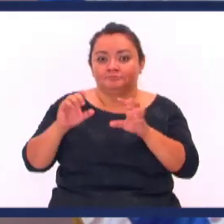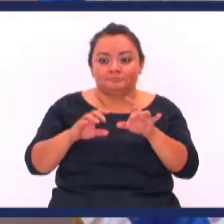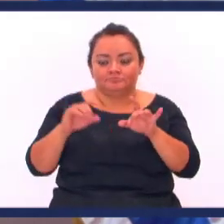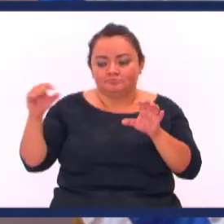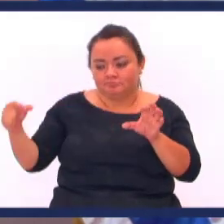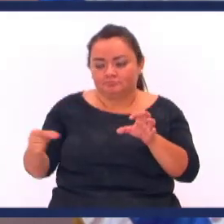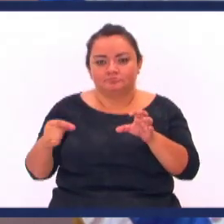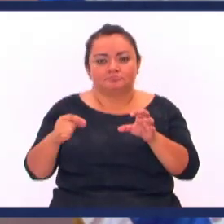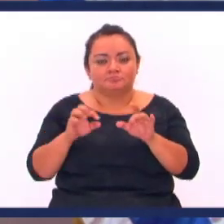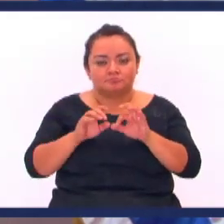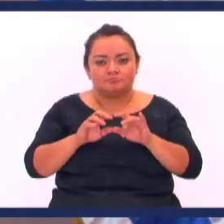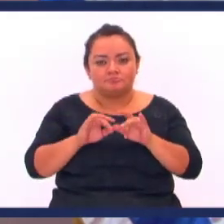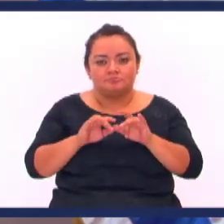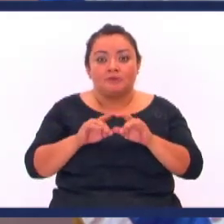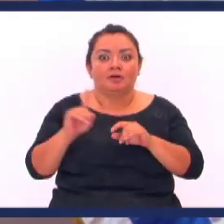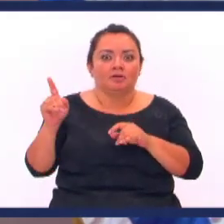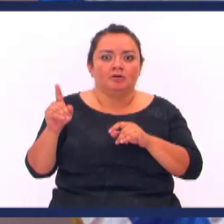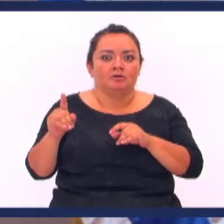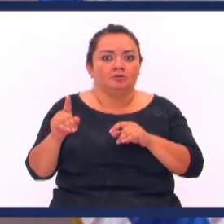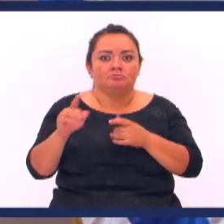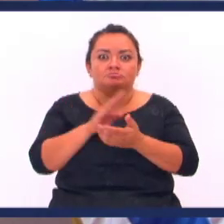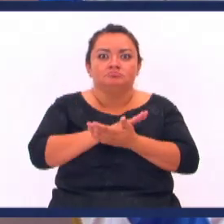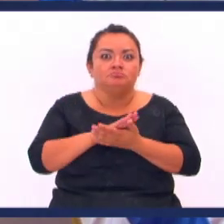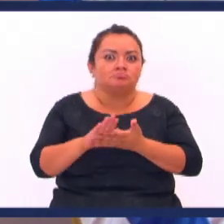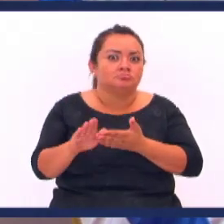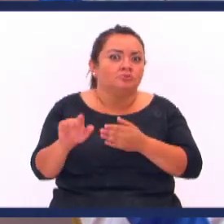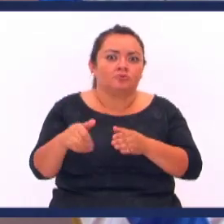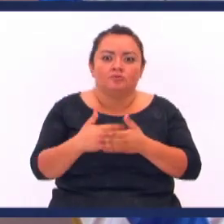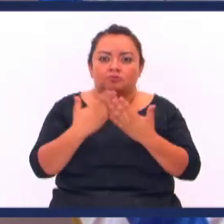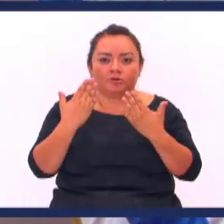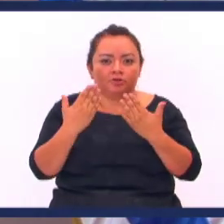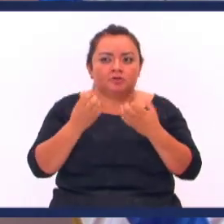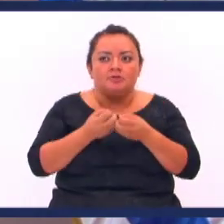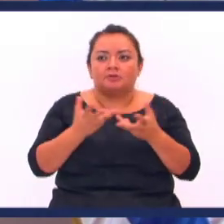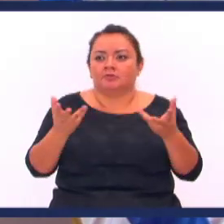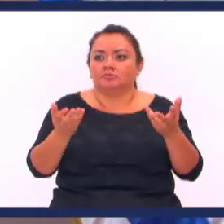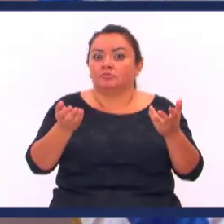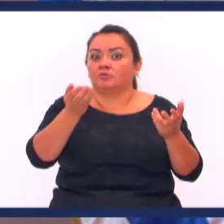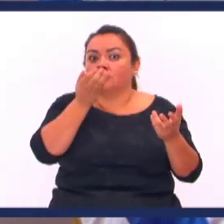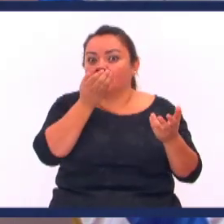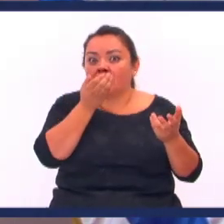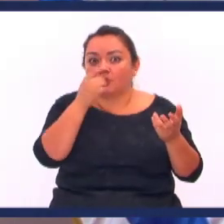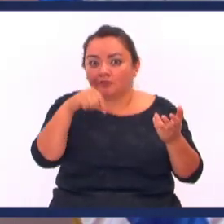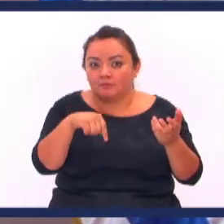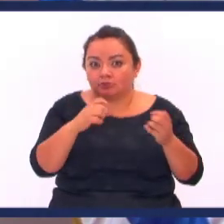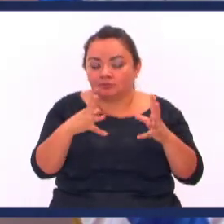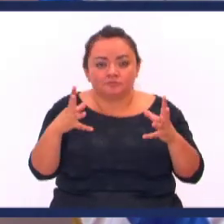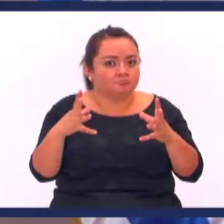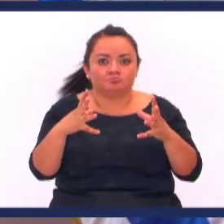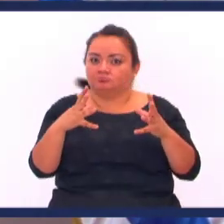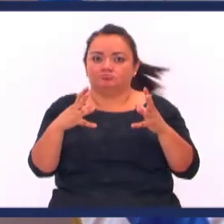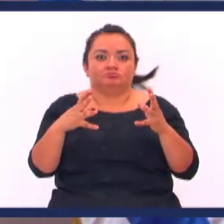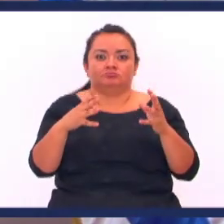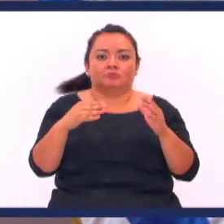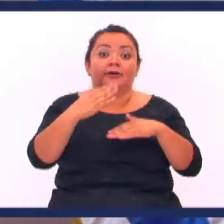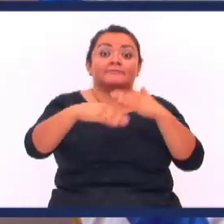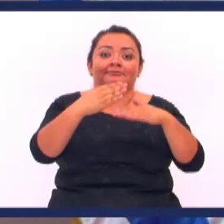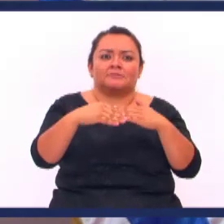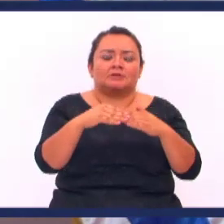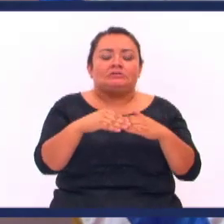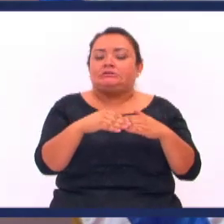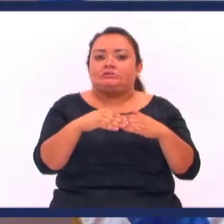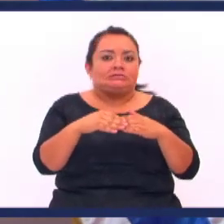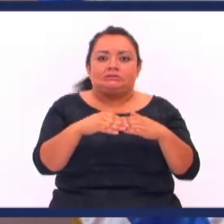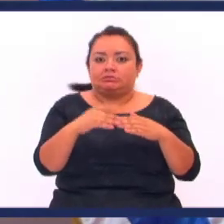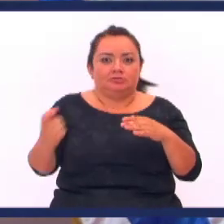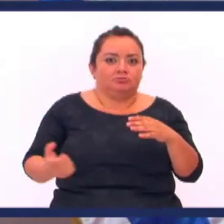descarga Allá no hay limpiadores Allá no hay la abundancia De pan Como nosotros Estamos acostumbrados Allá el papel higiénico Es